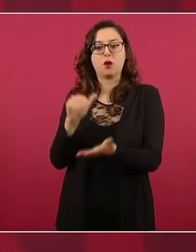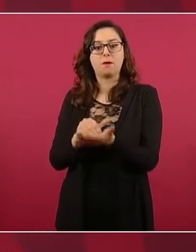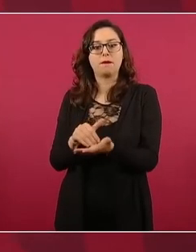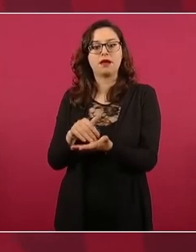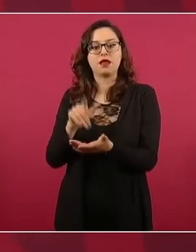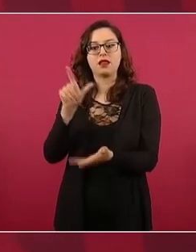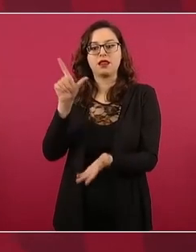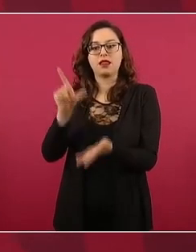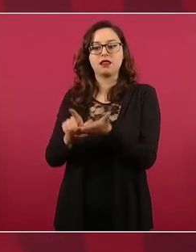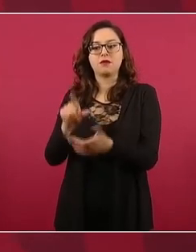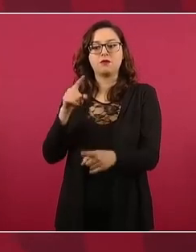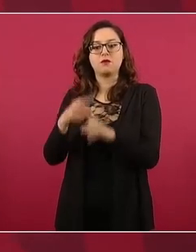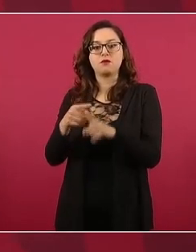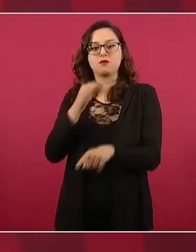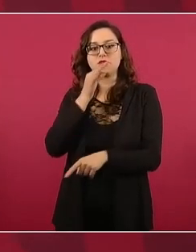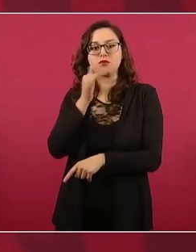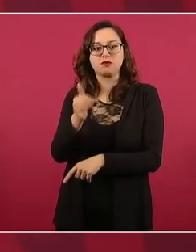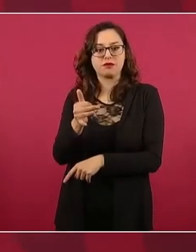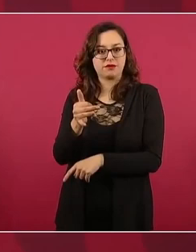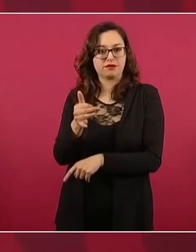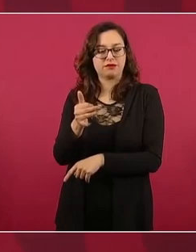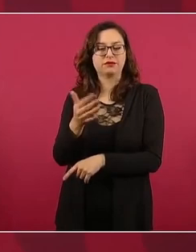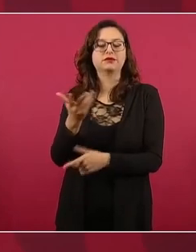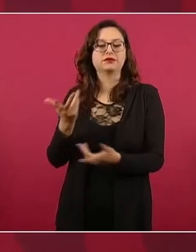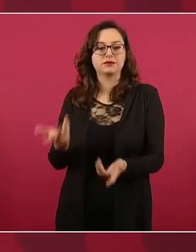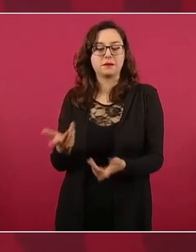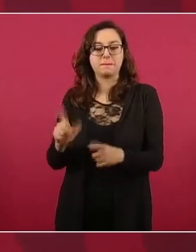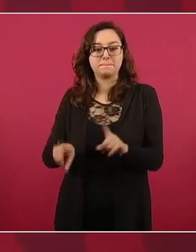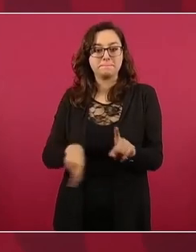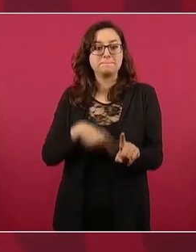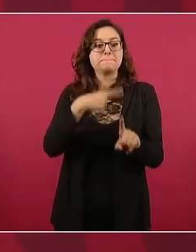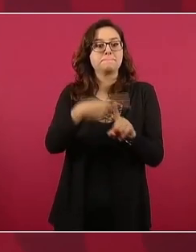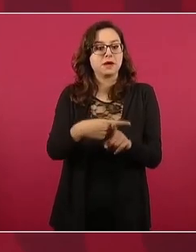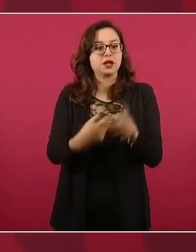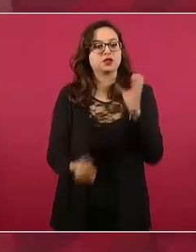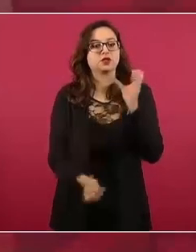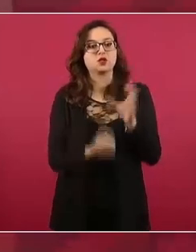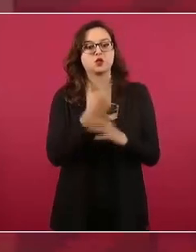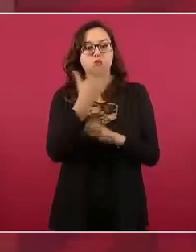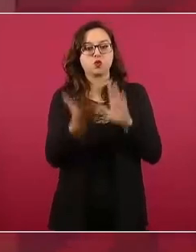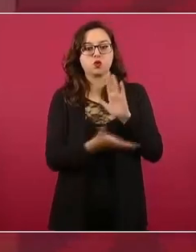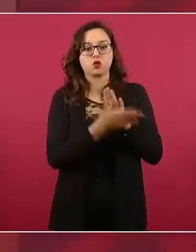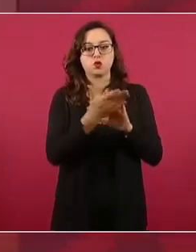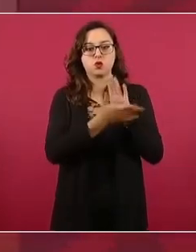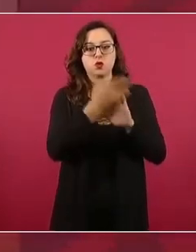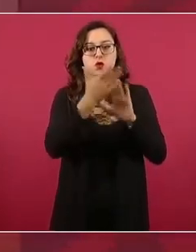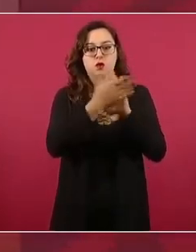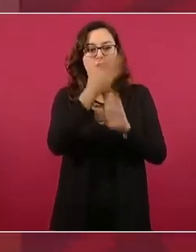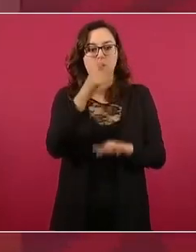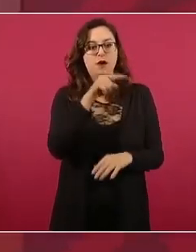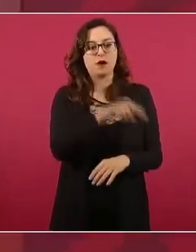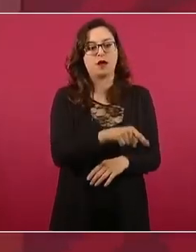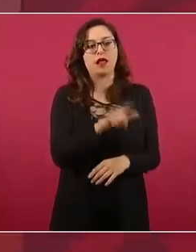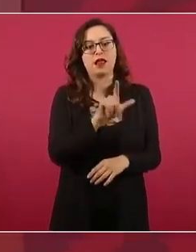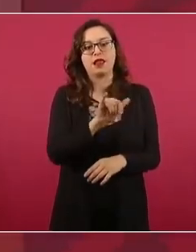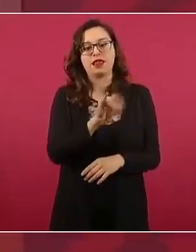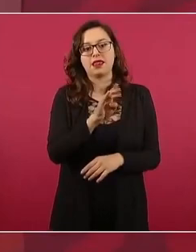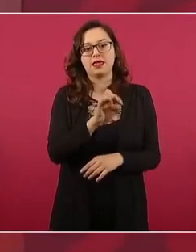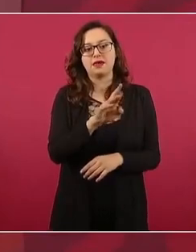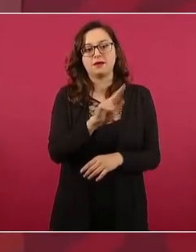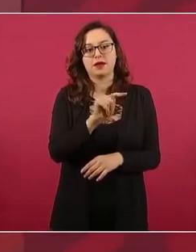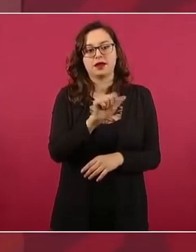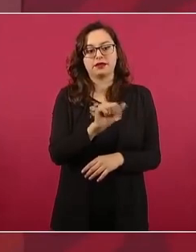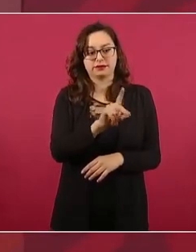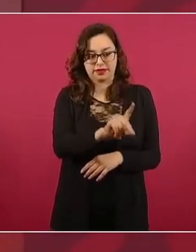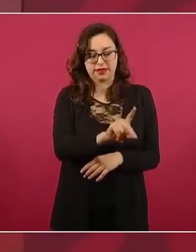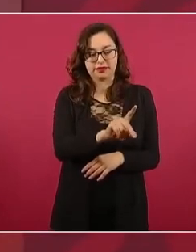más lo que va a aportar la presa Libertad, que también la debemos de